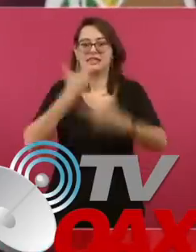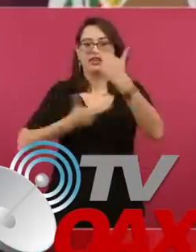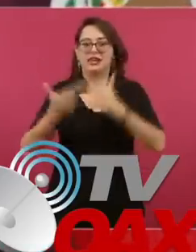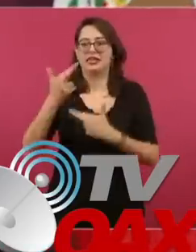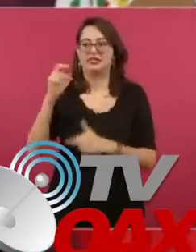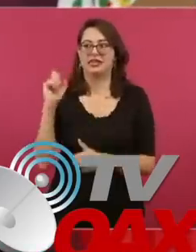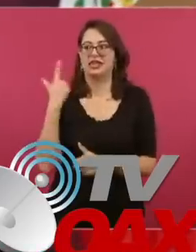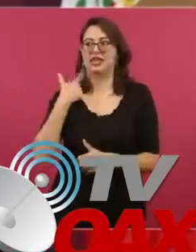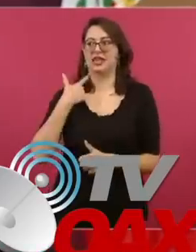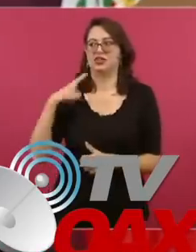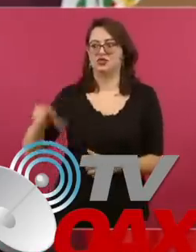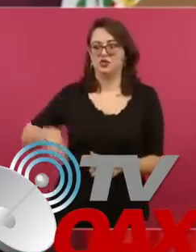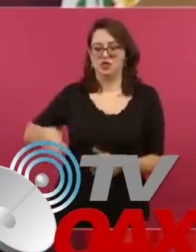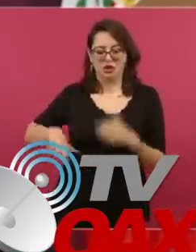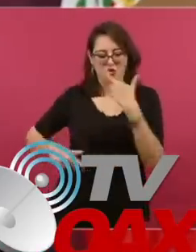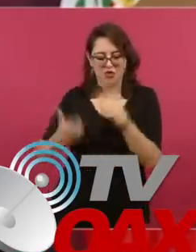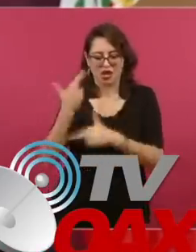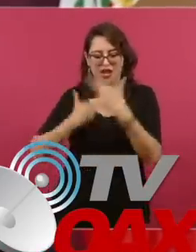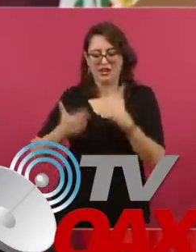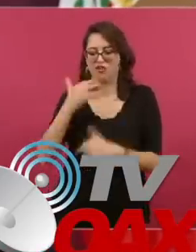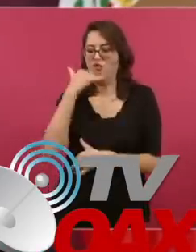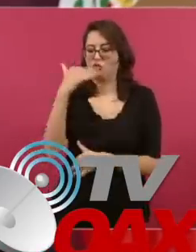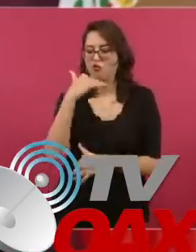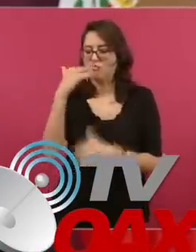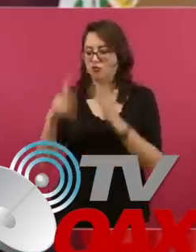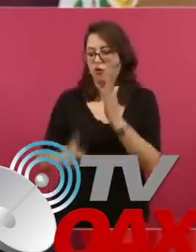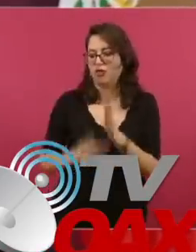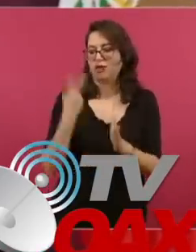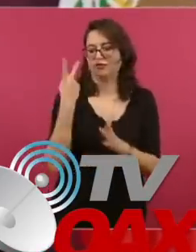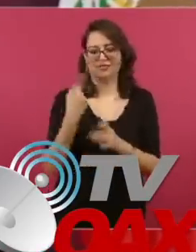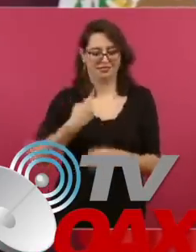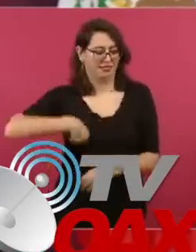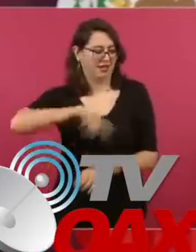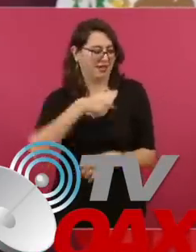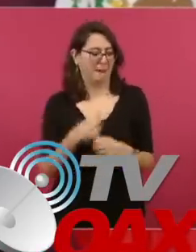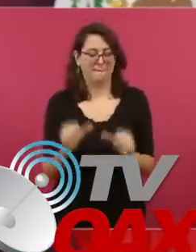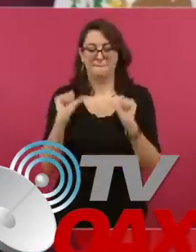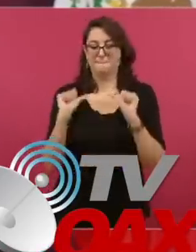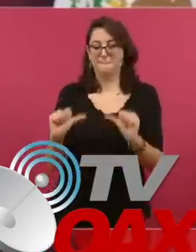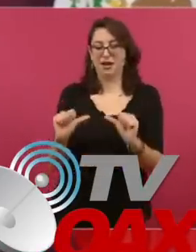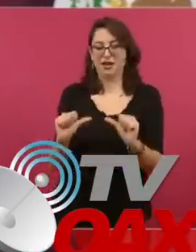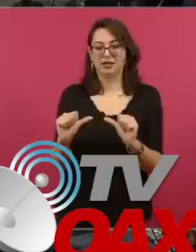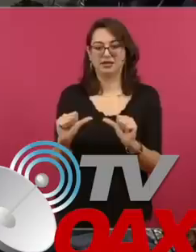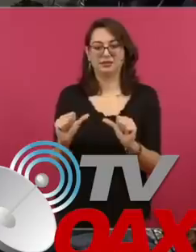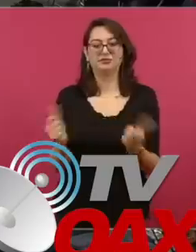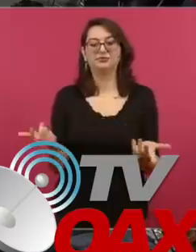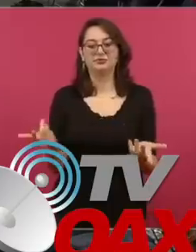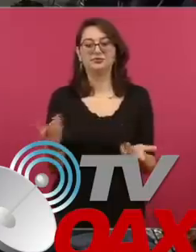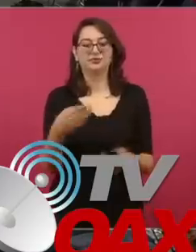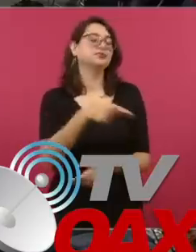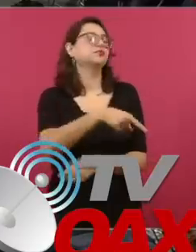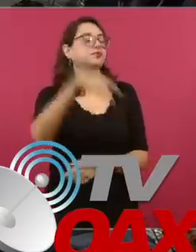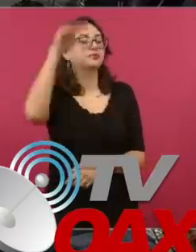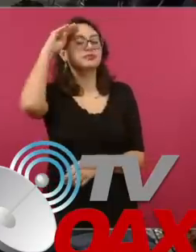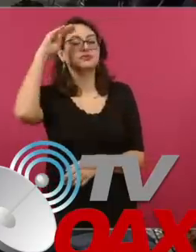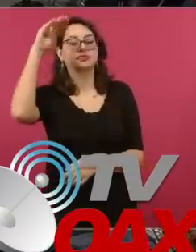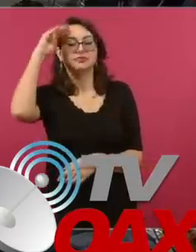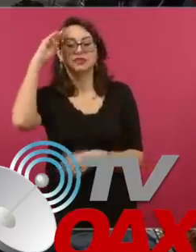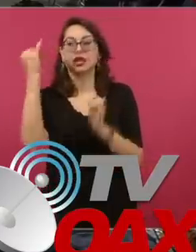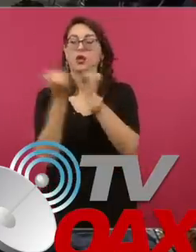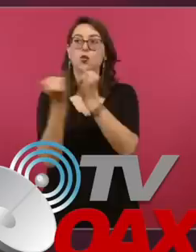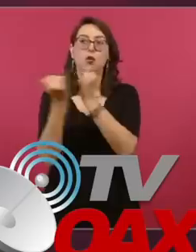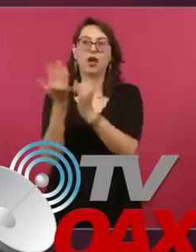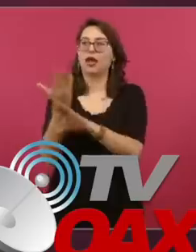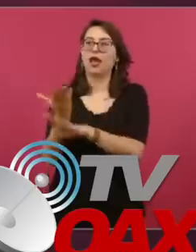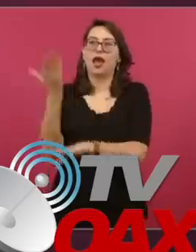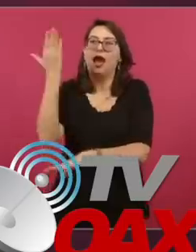Algunos, no todos, para no generalizar. Pero pueden estar pensando, no, es que va a ser como antes